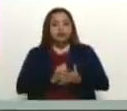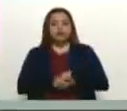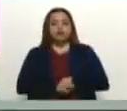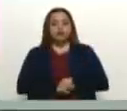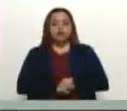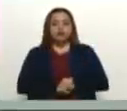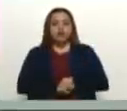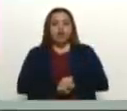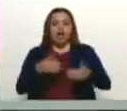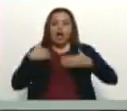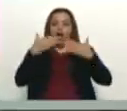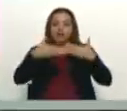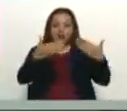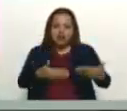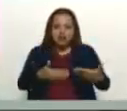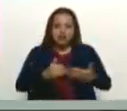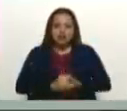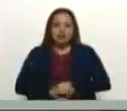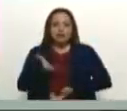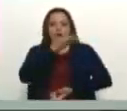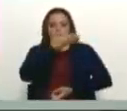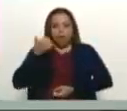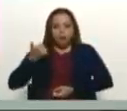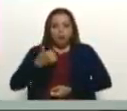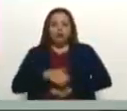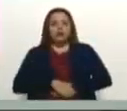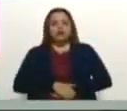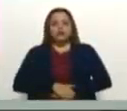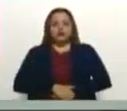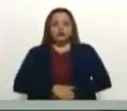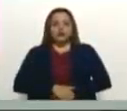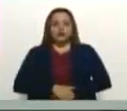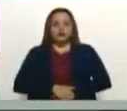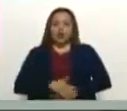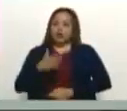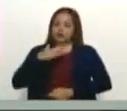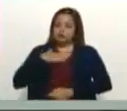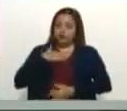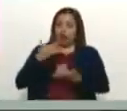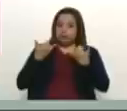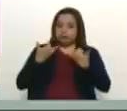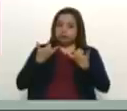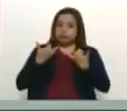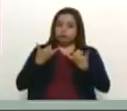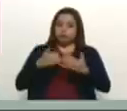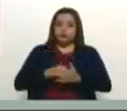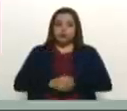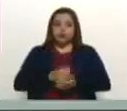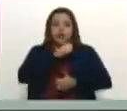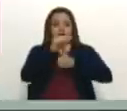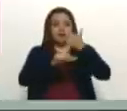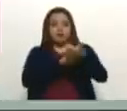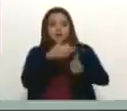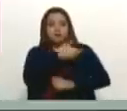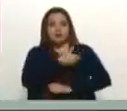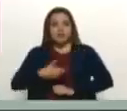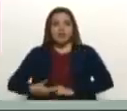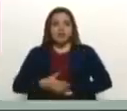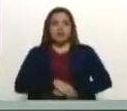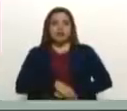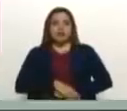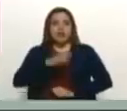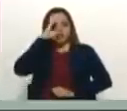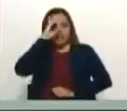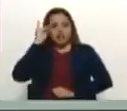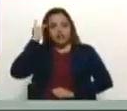de avance, de mejoría. Ahí estamos yo personalmente. La vicepresidenta ejecutiva, Delcy Rodríguez,